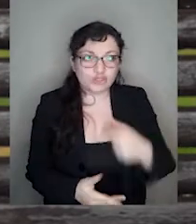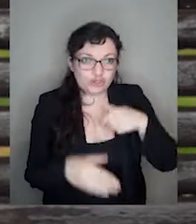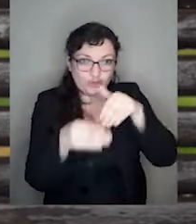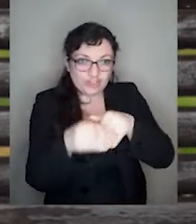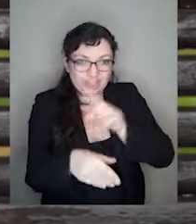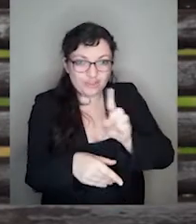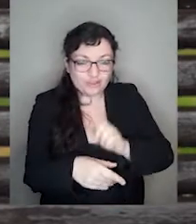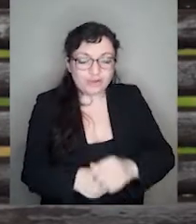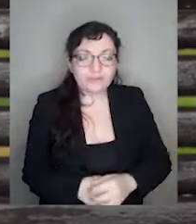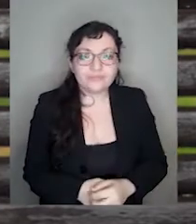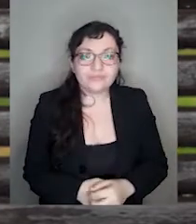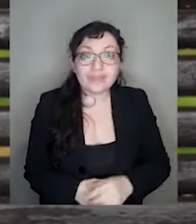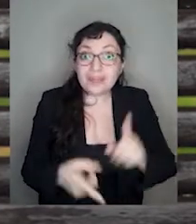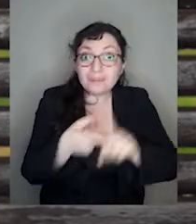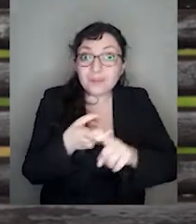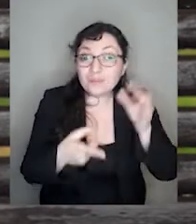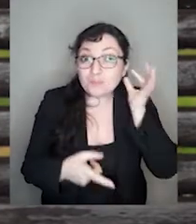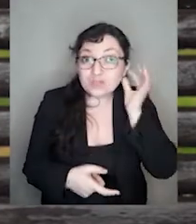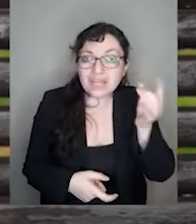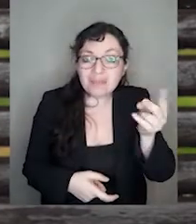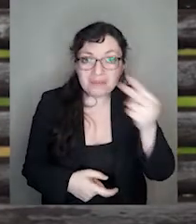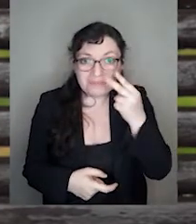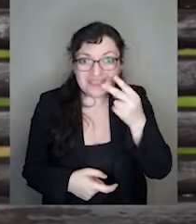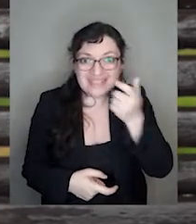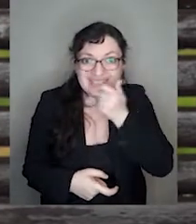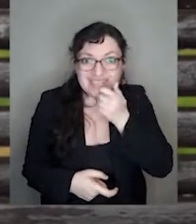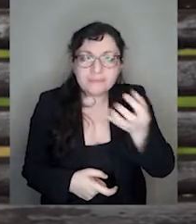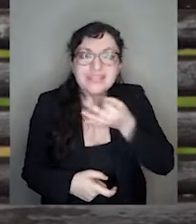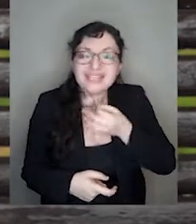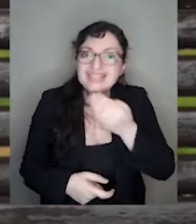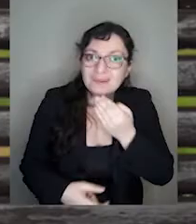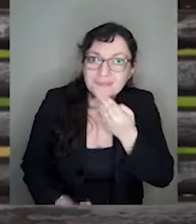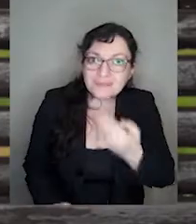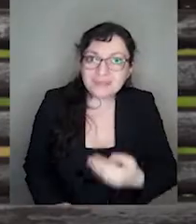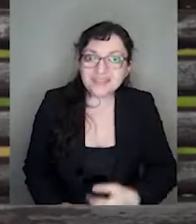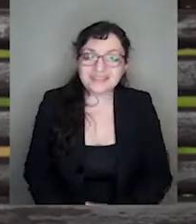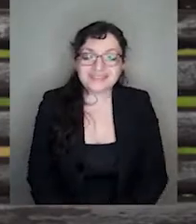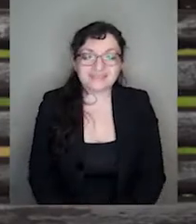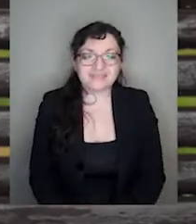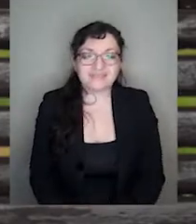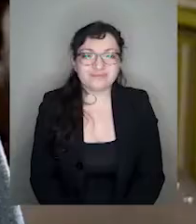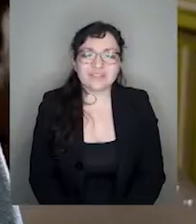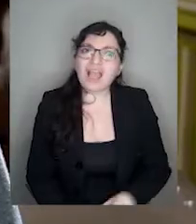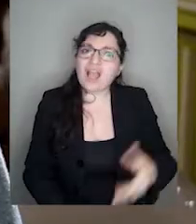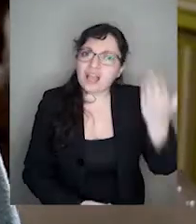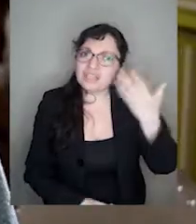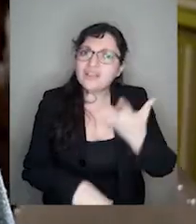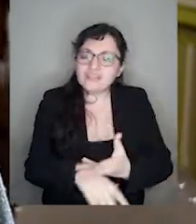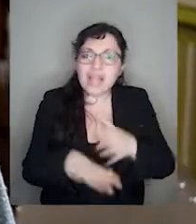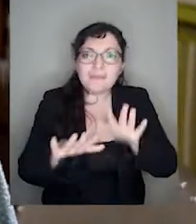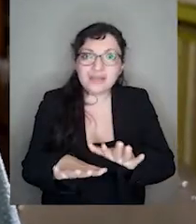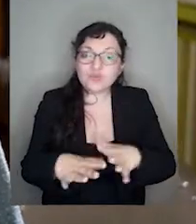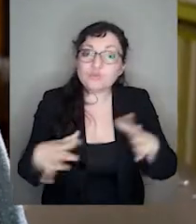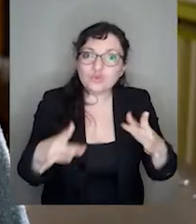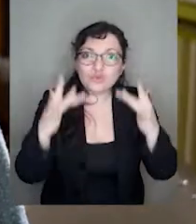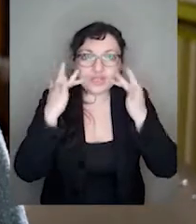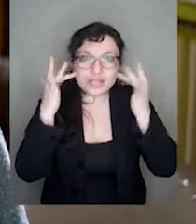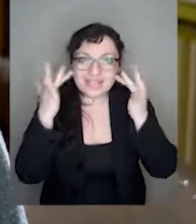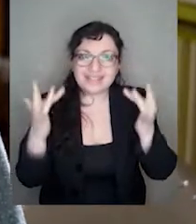voté por el no. Y mi mujer me mira, se ríe y me contesta, yo también. Había mucha esperanza, había alegría,